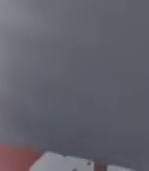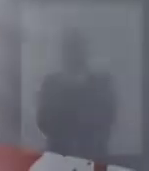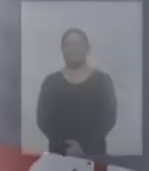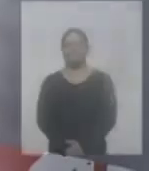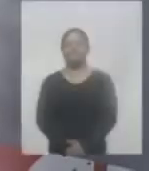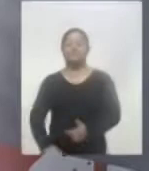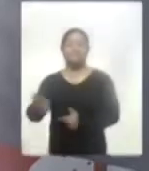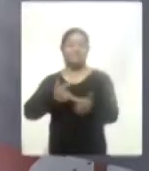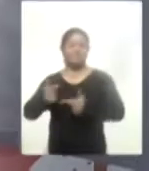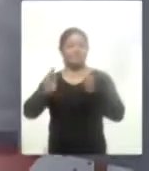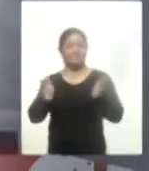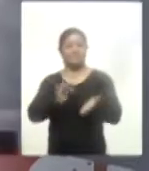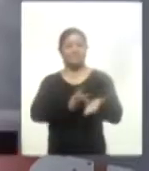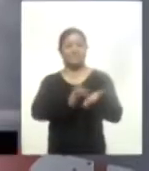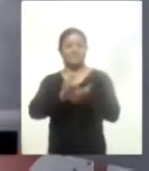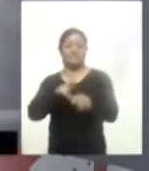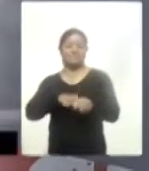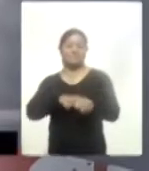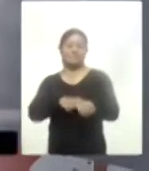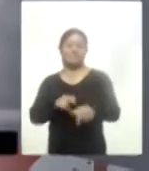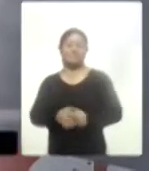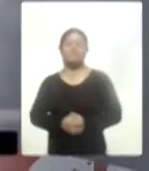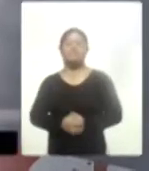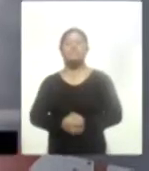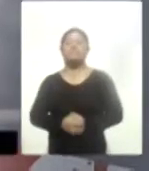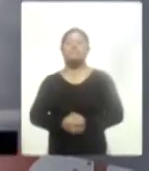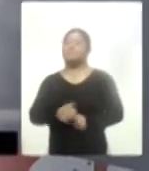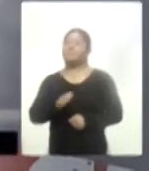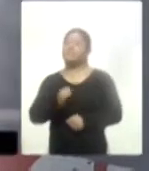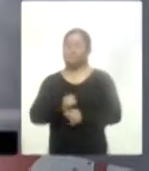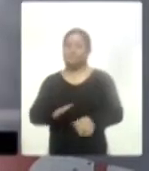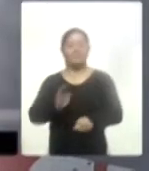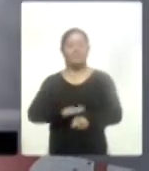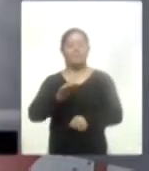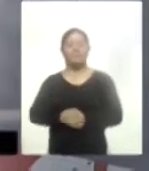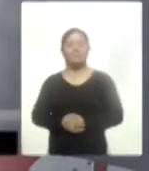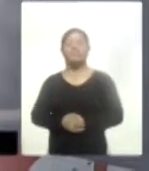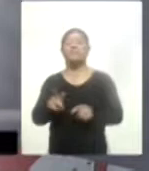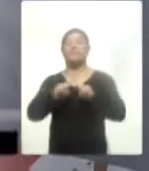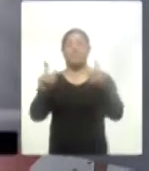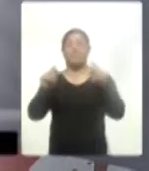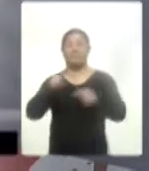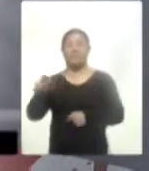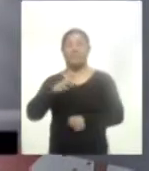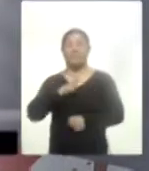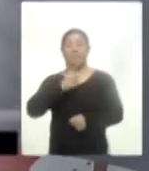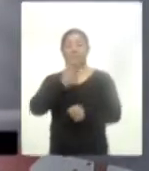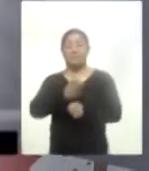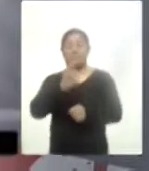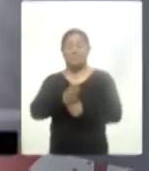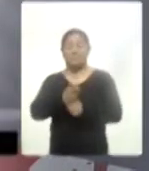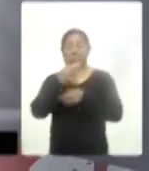Estamos de vuelta, gracias por continuar con nosotros. Vamos a más información. Por otro lado, en Tlaxcala se lleva a cabo el segundo reclutamiento